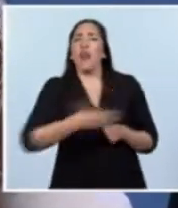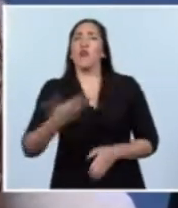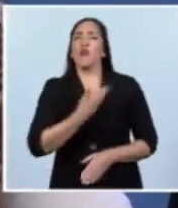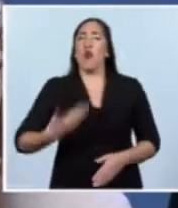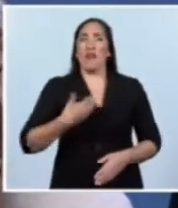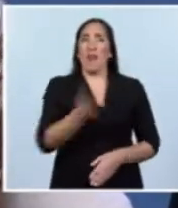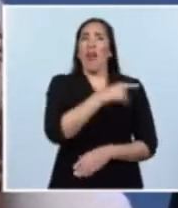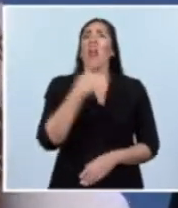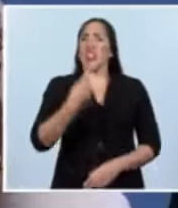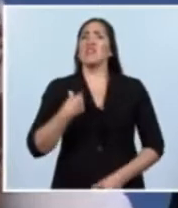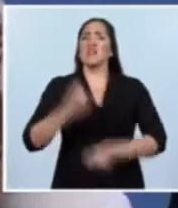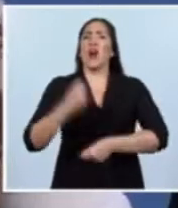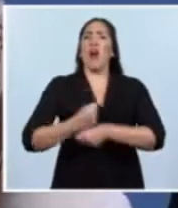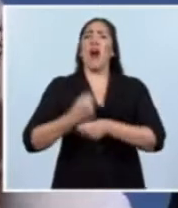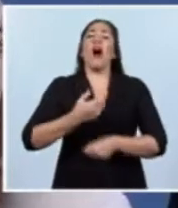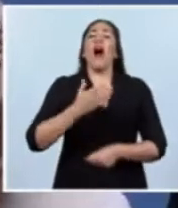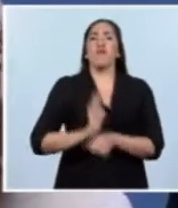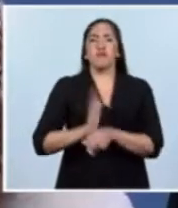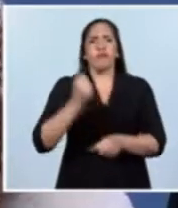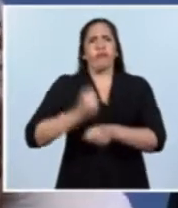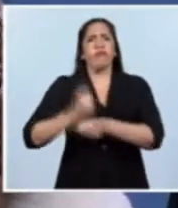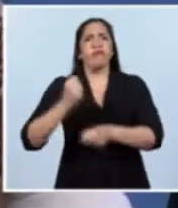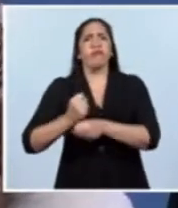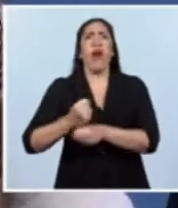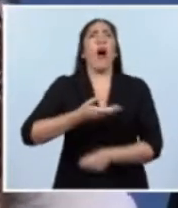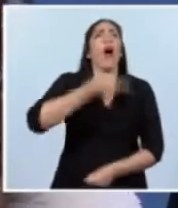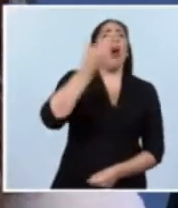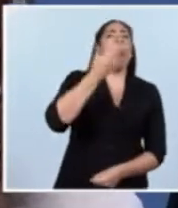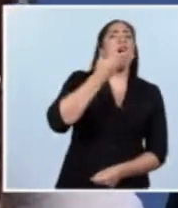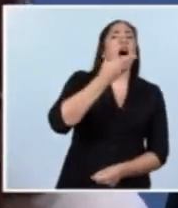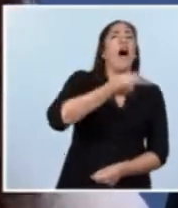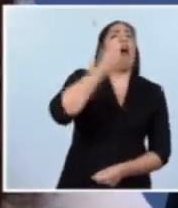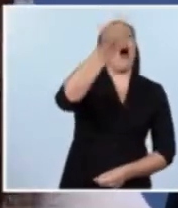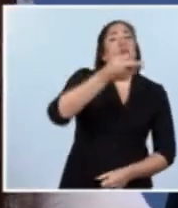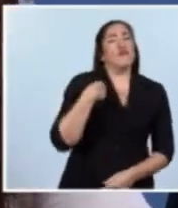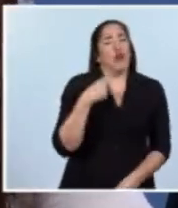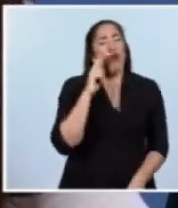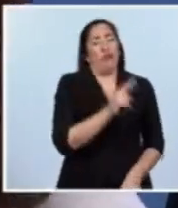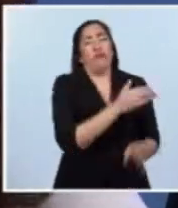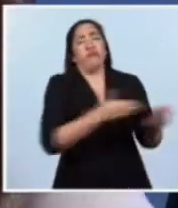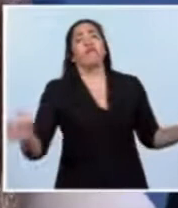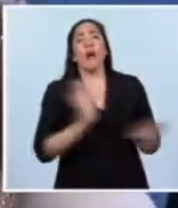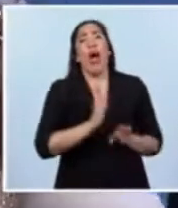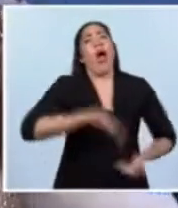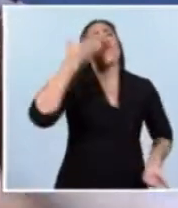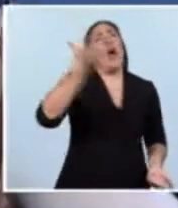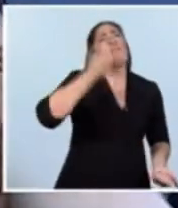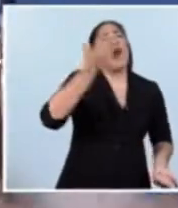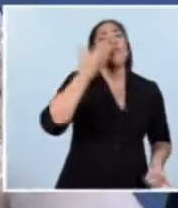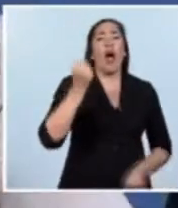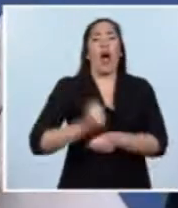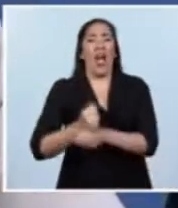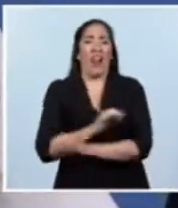más de lo que han dicho. Al contrario, yo diría que se la pasaron diciendo y cuando llegaron al gobierno